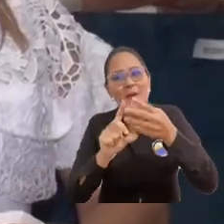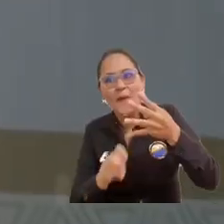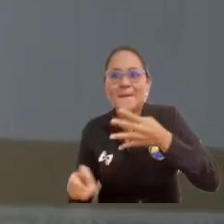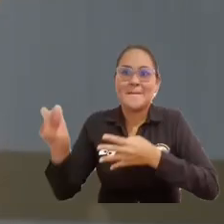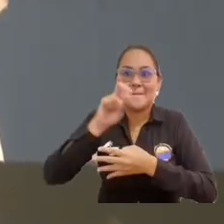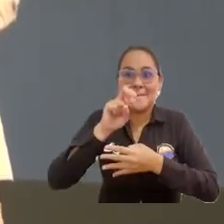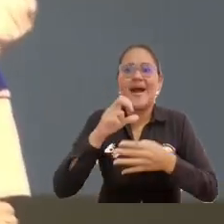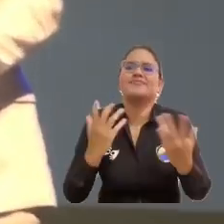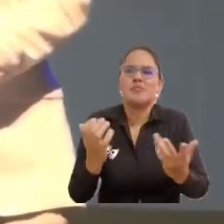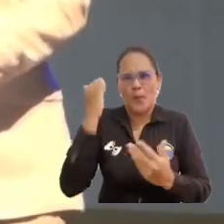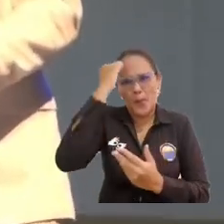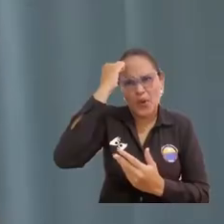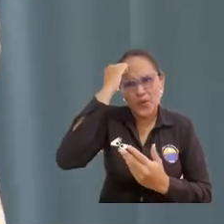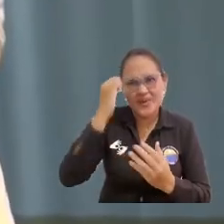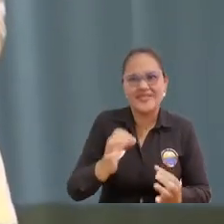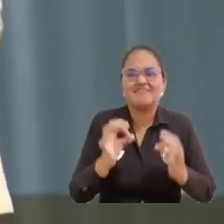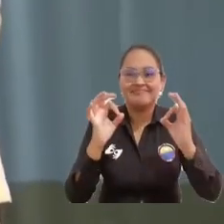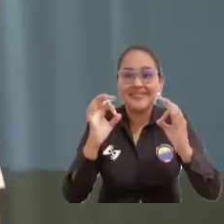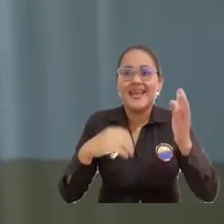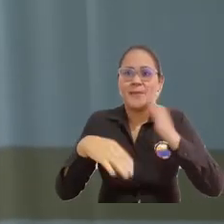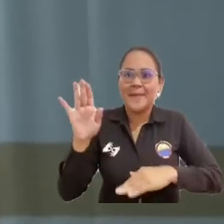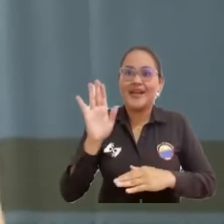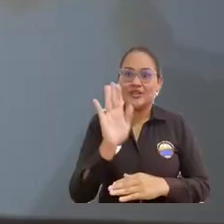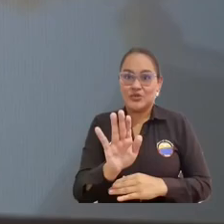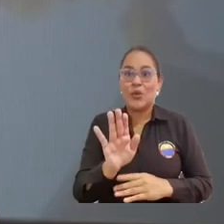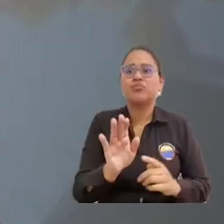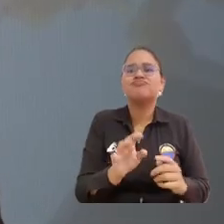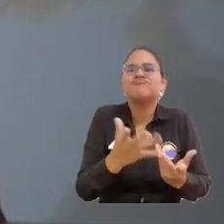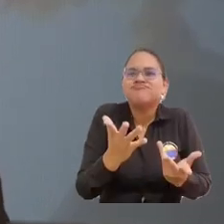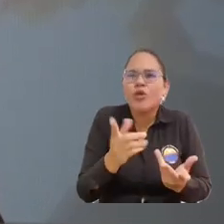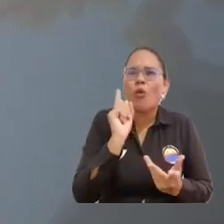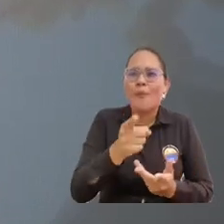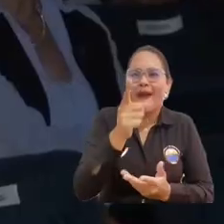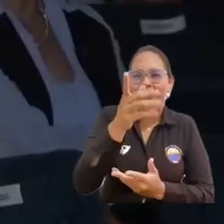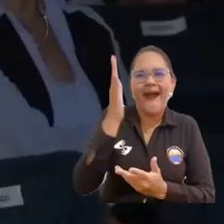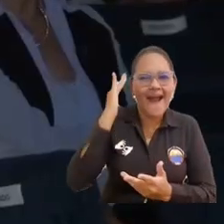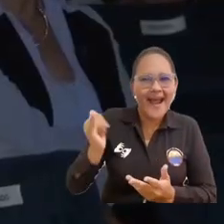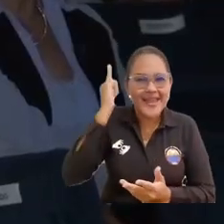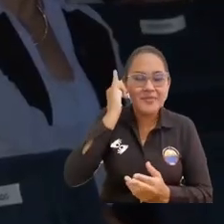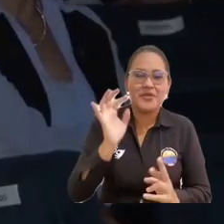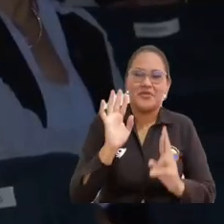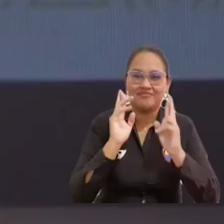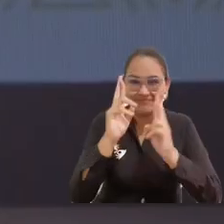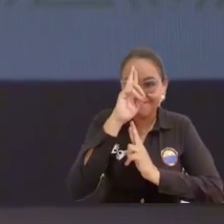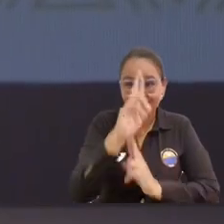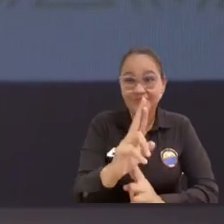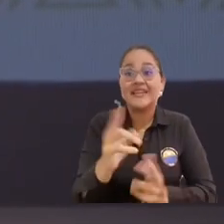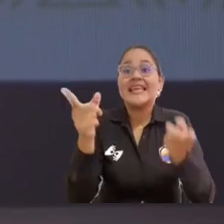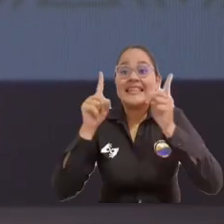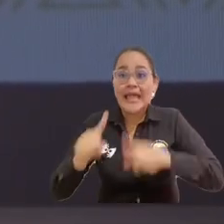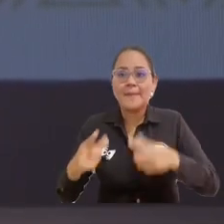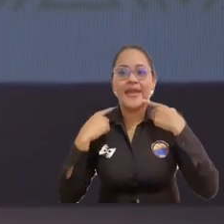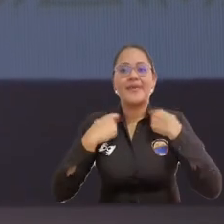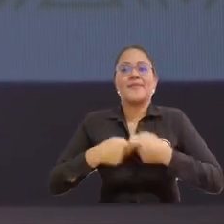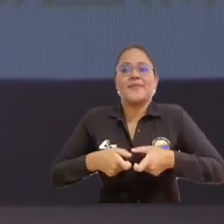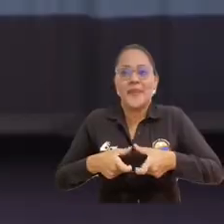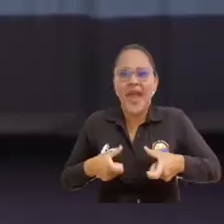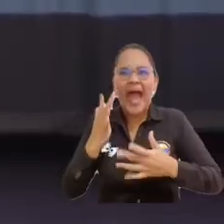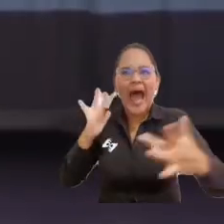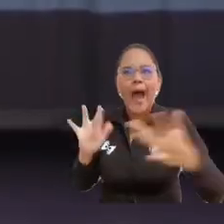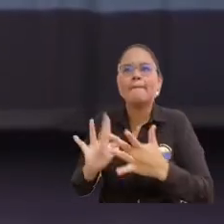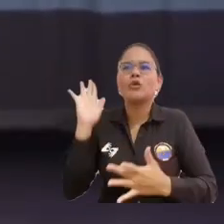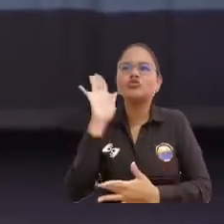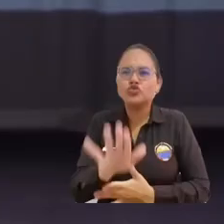sus ascensos. Profesor distinguido, mención Universidad del Magdalena al mérito académico y medalla Sierra Nevada de Santa